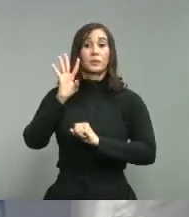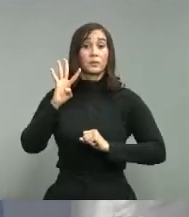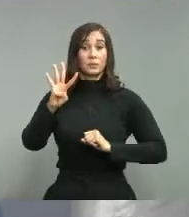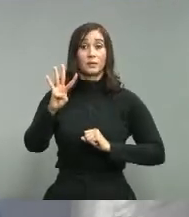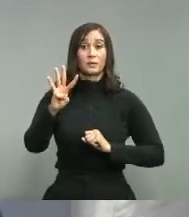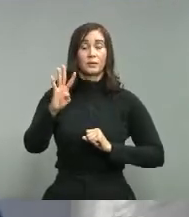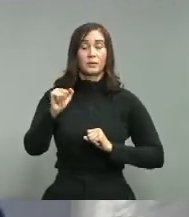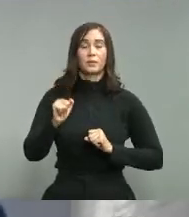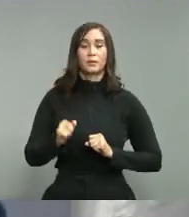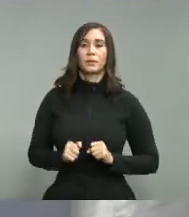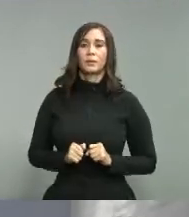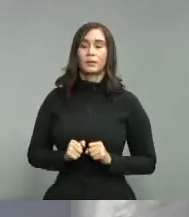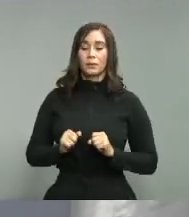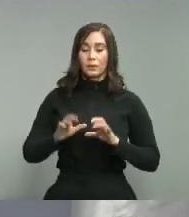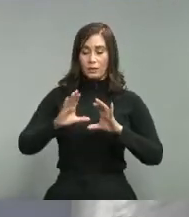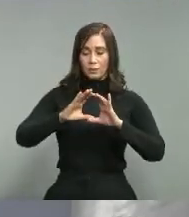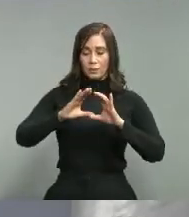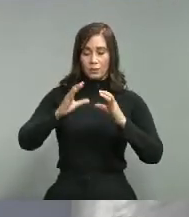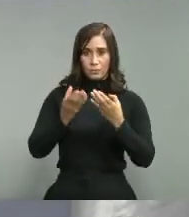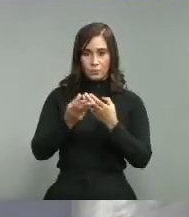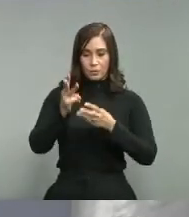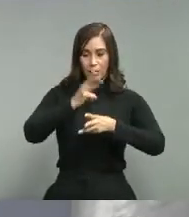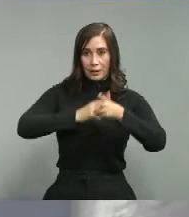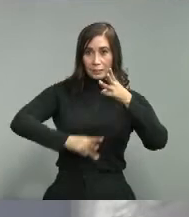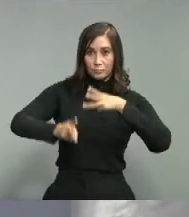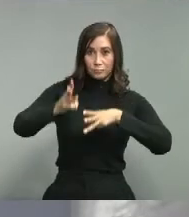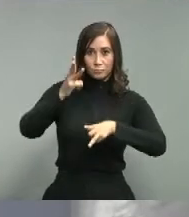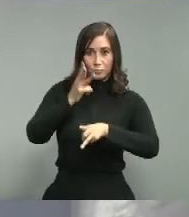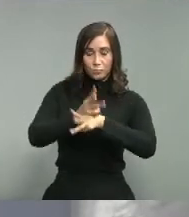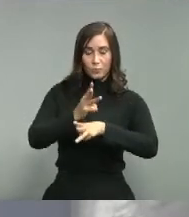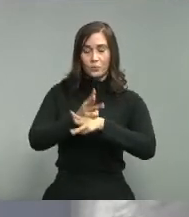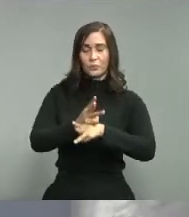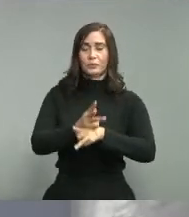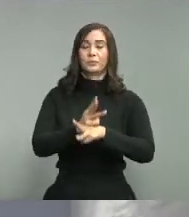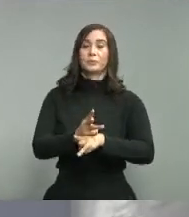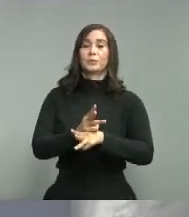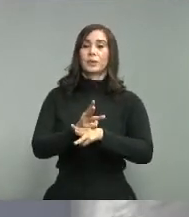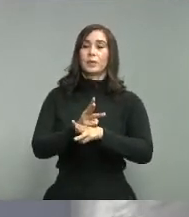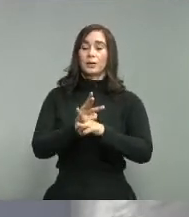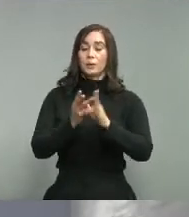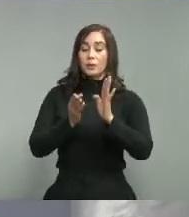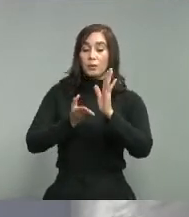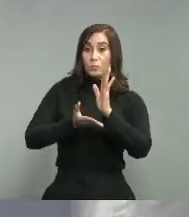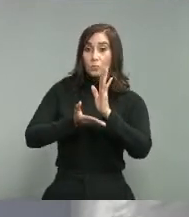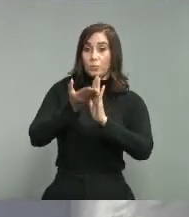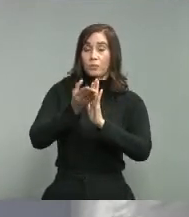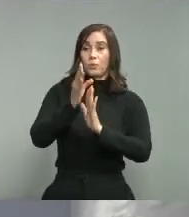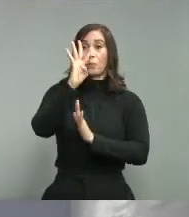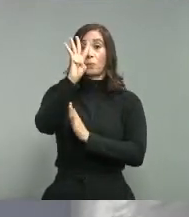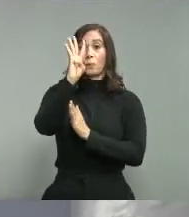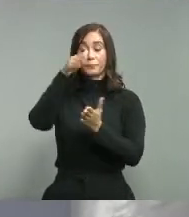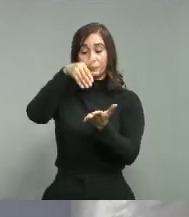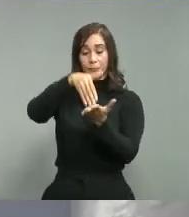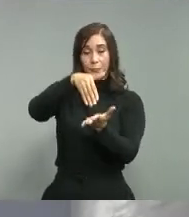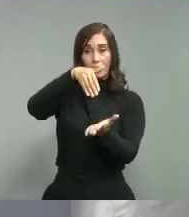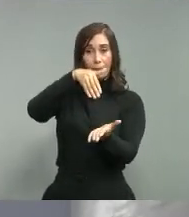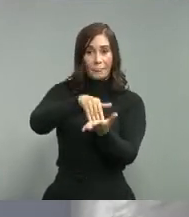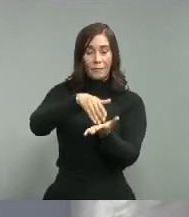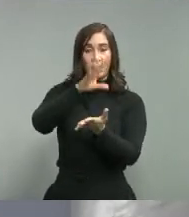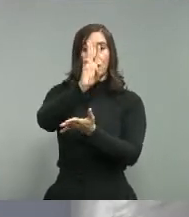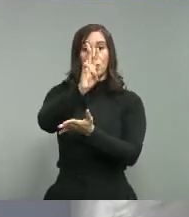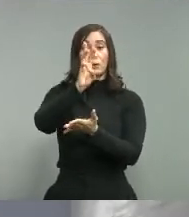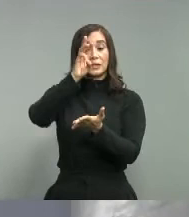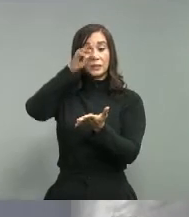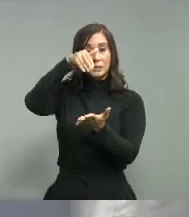que a nivel global acaba de alcanzar los 4.006